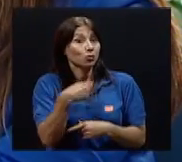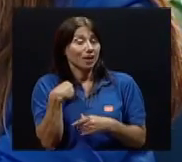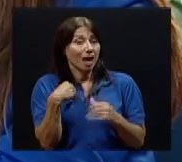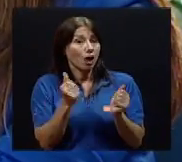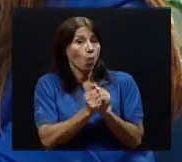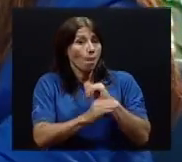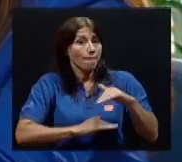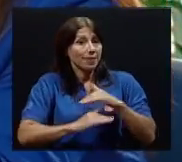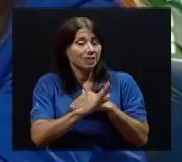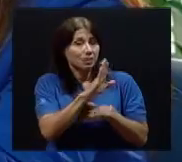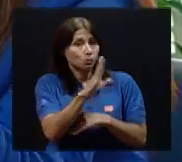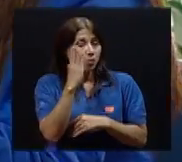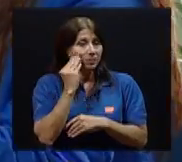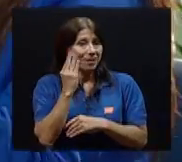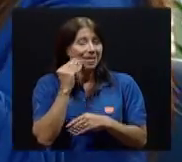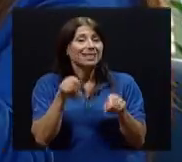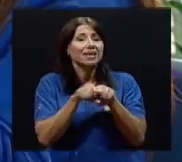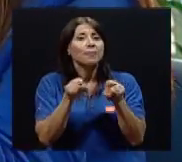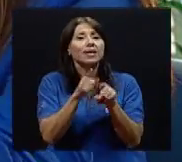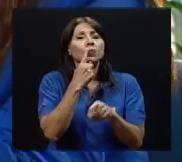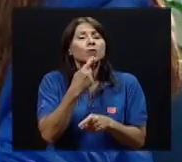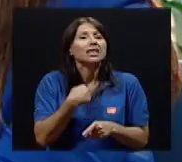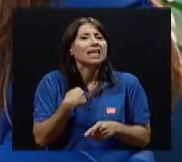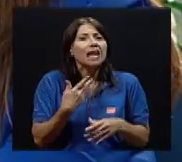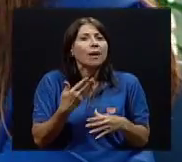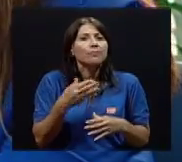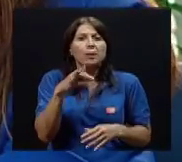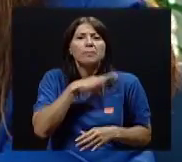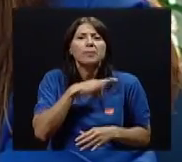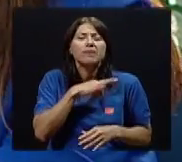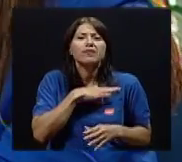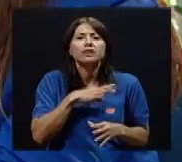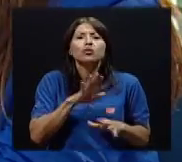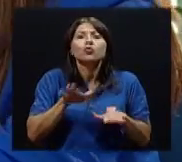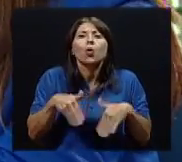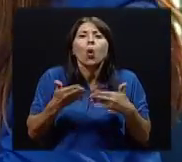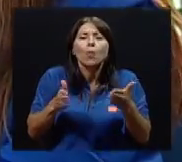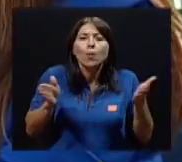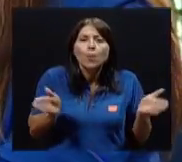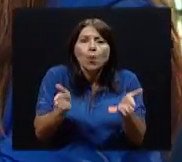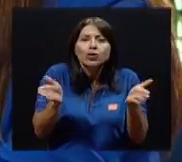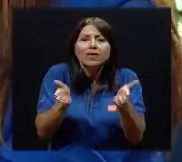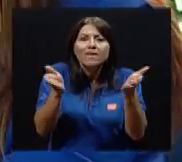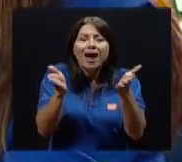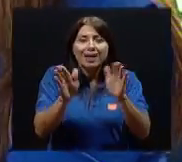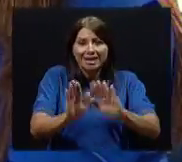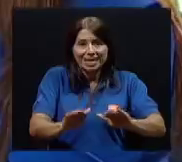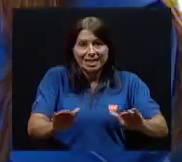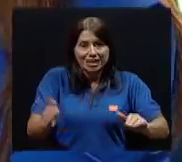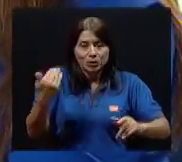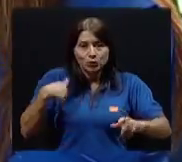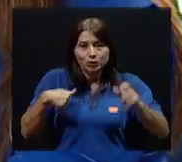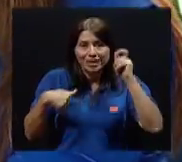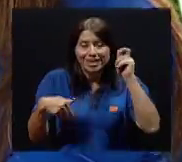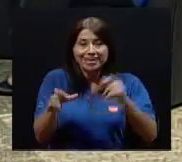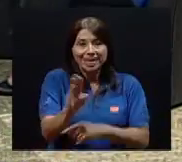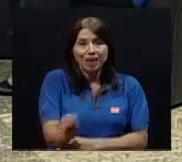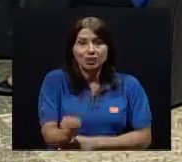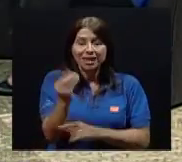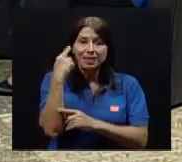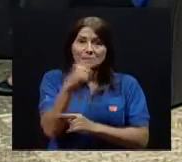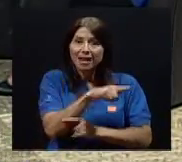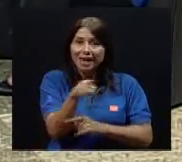qué tipo de incentivos o cómo motivar a estos niños y niñas y adolescentes también para que practiquen actividad física.